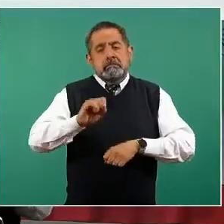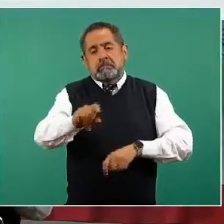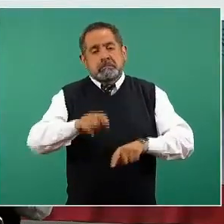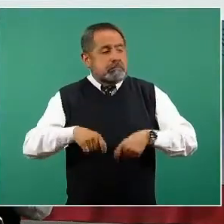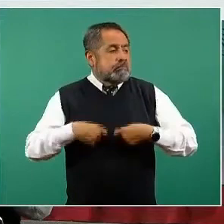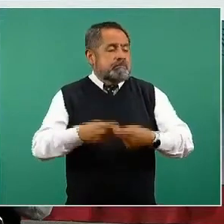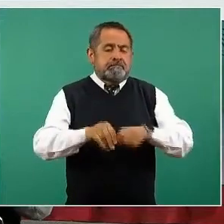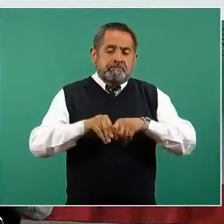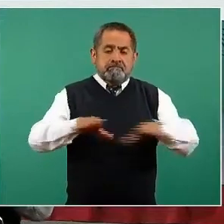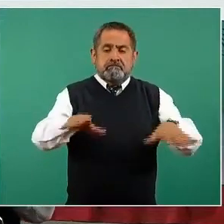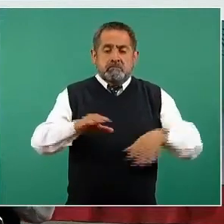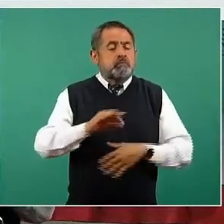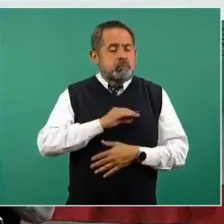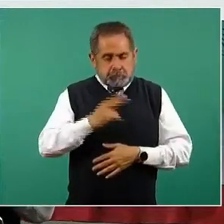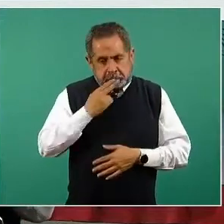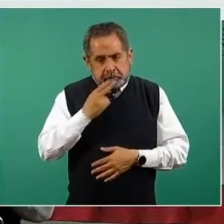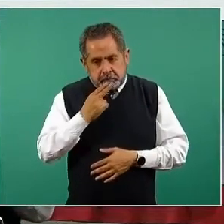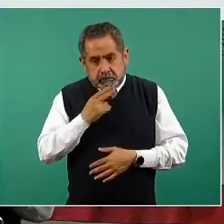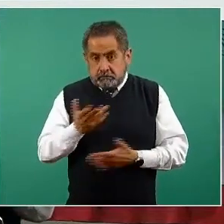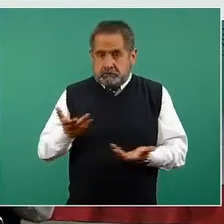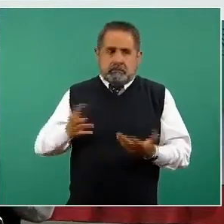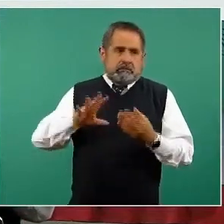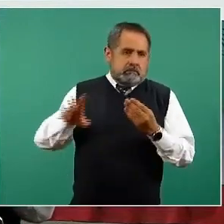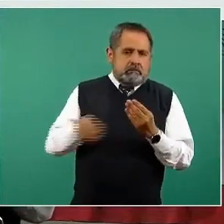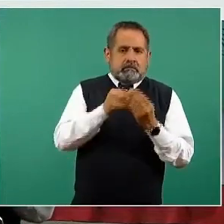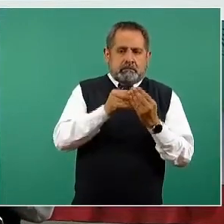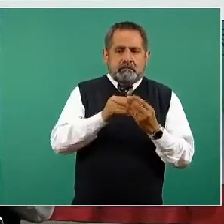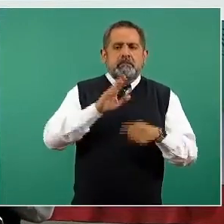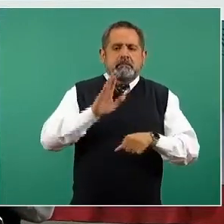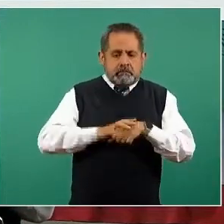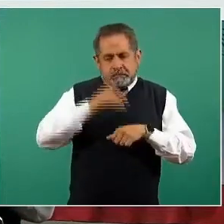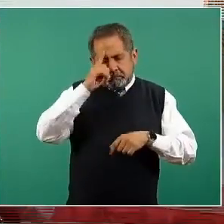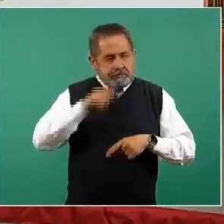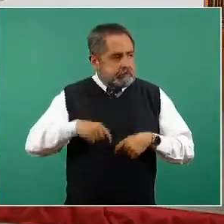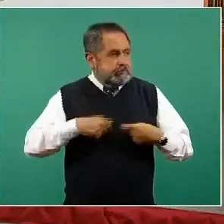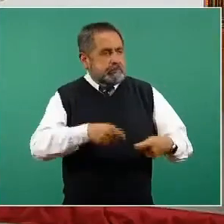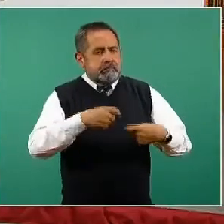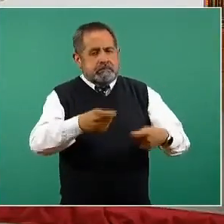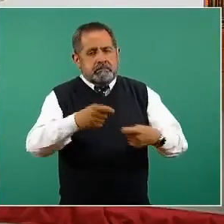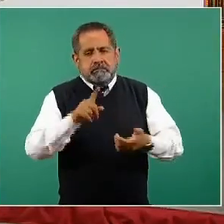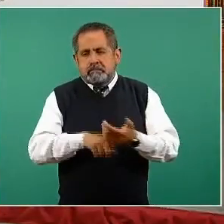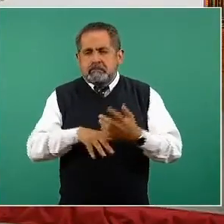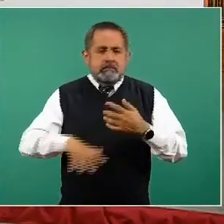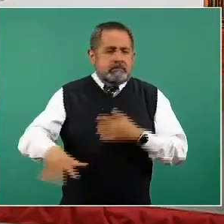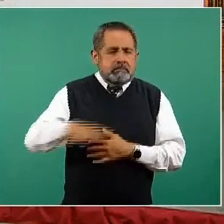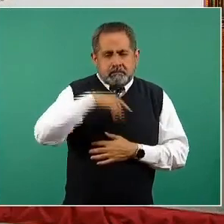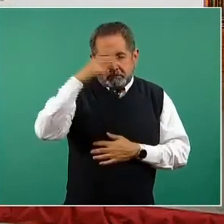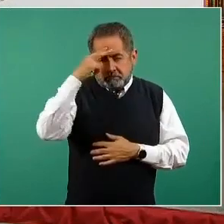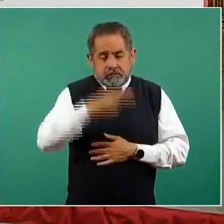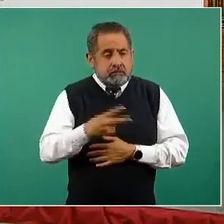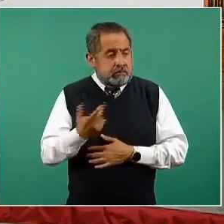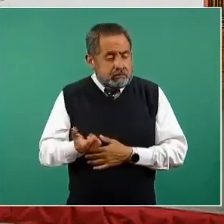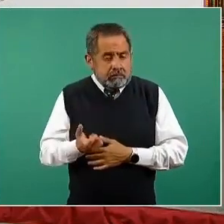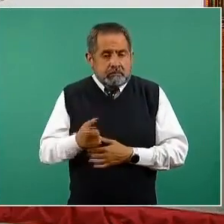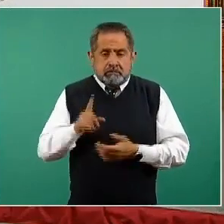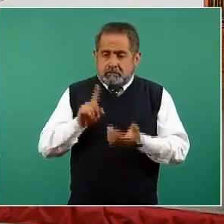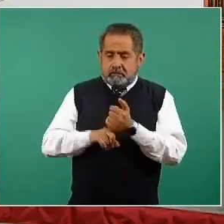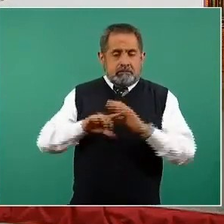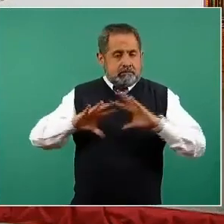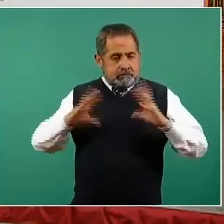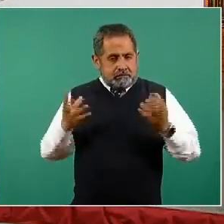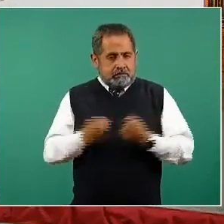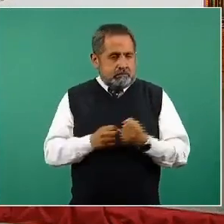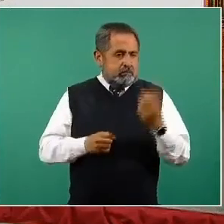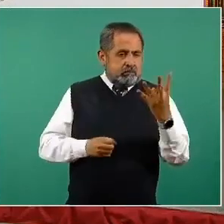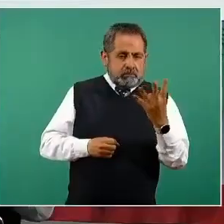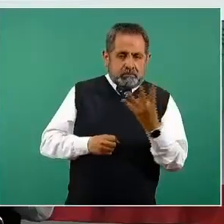ingresa al esquema que tenemos disponible para la población mexicana y se suma a las otras